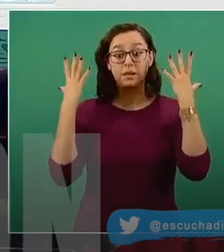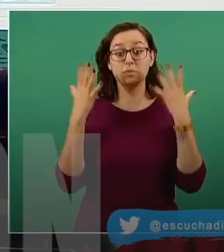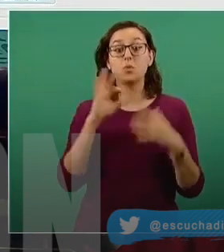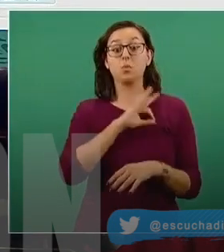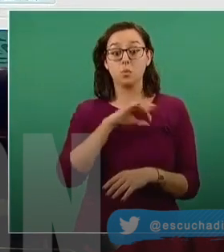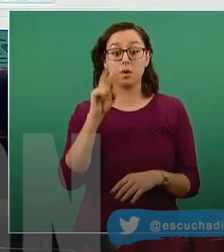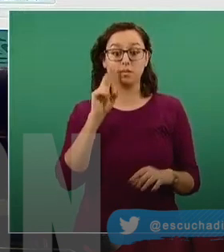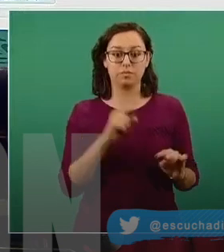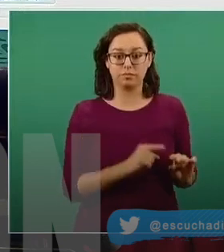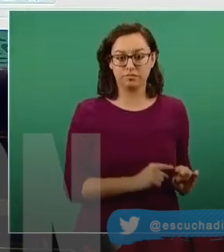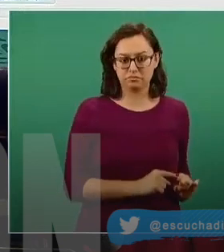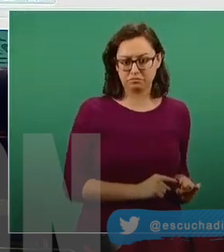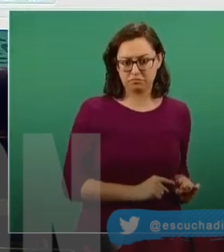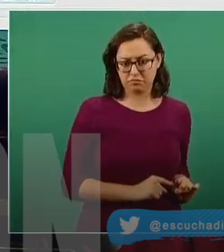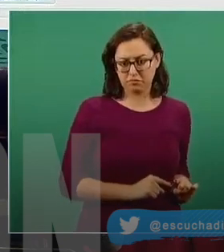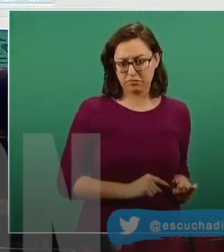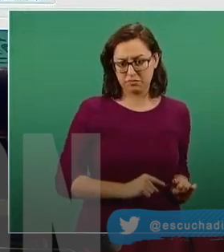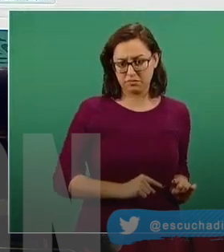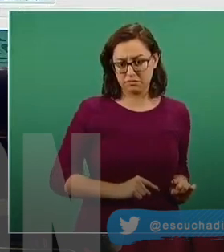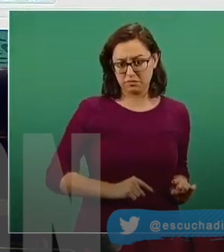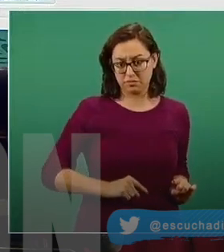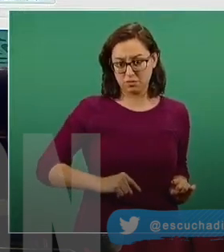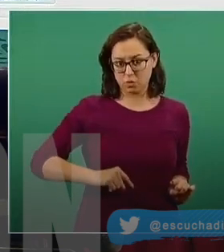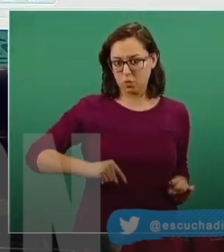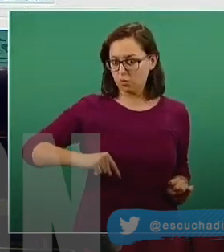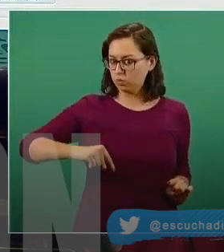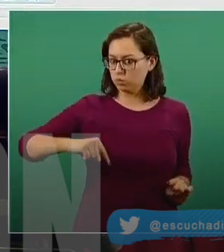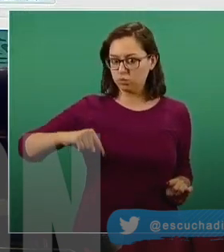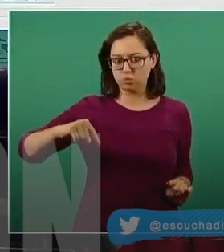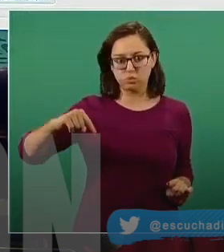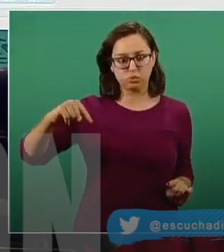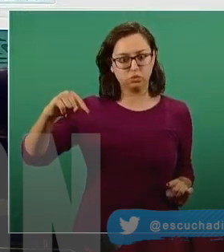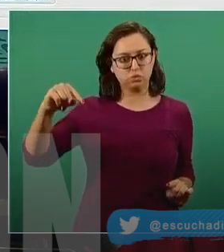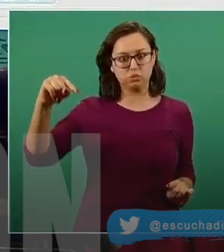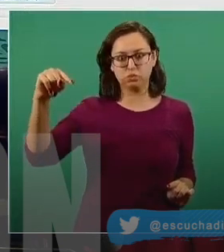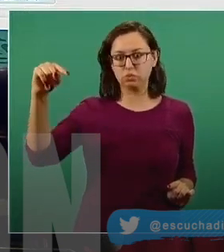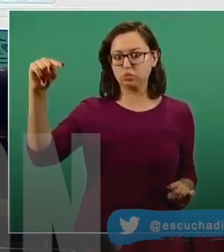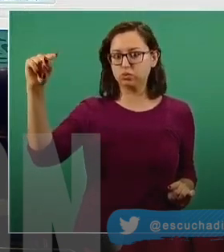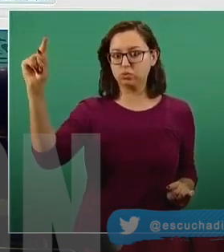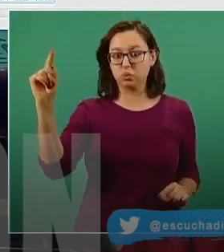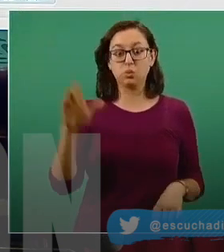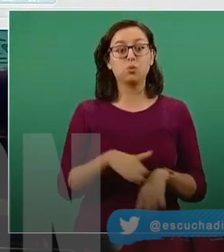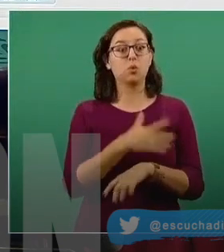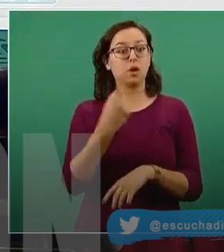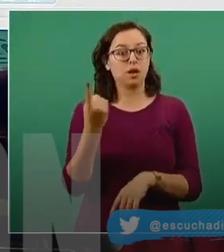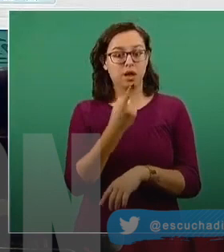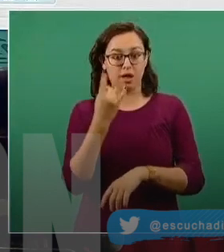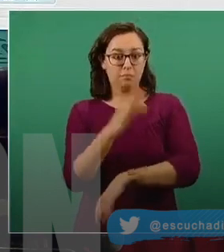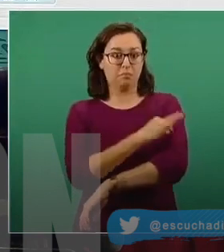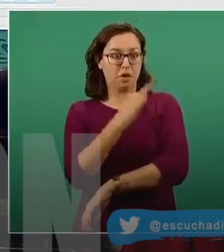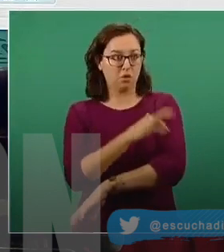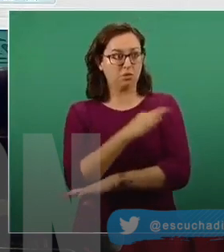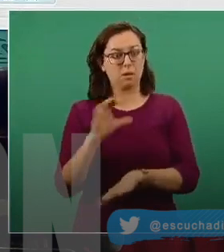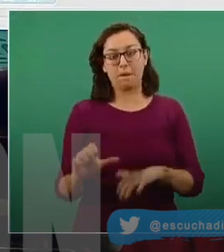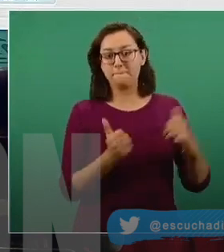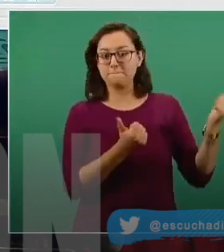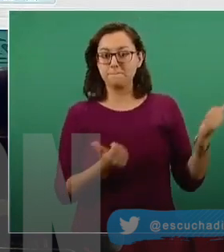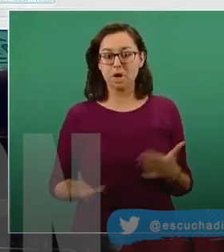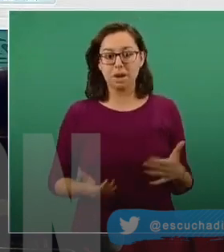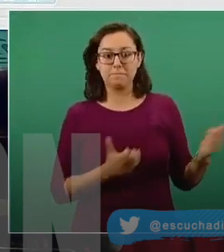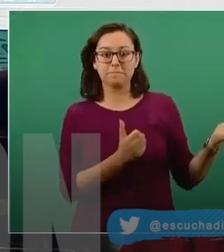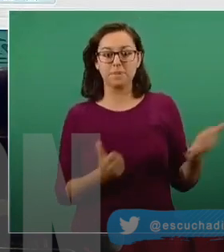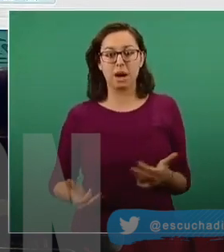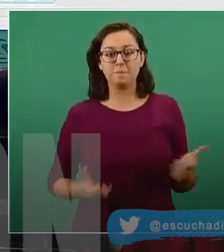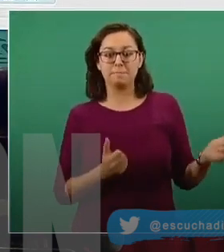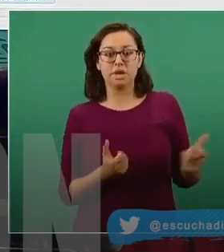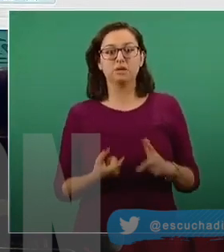curva en la que primero se ve plana y posteriormente, así como empezaron a llegar muchas dosis a nuestro país, así también empezamos